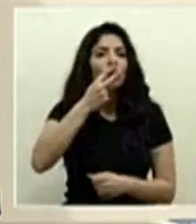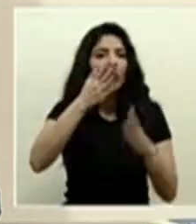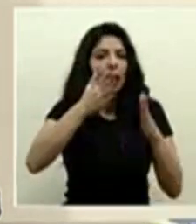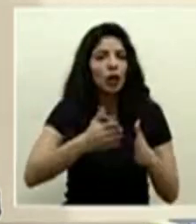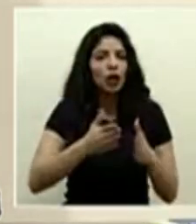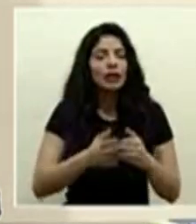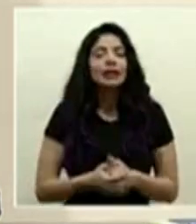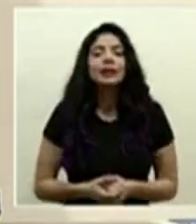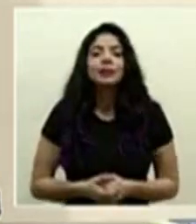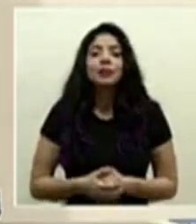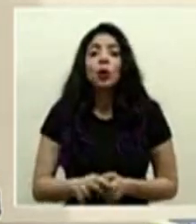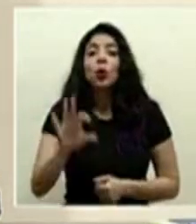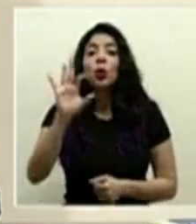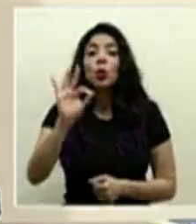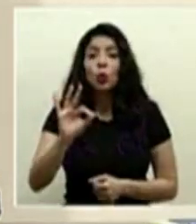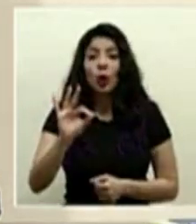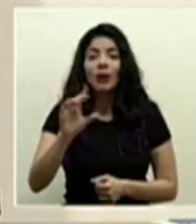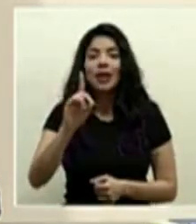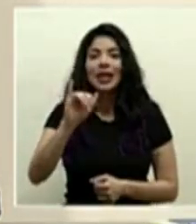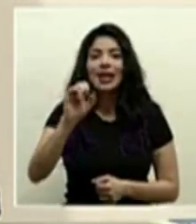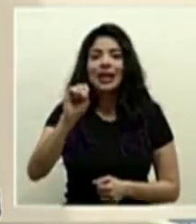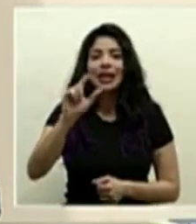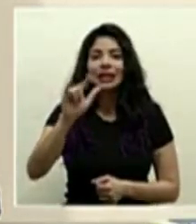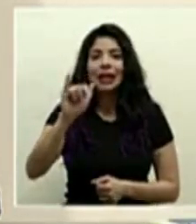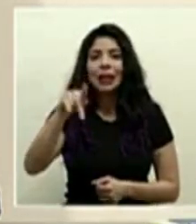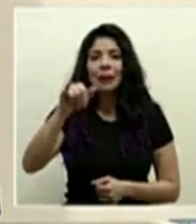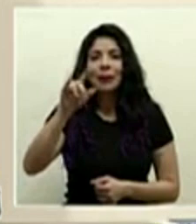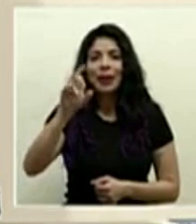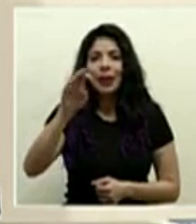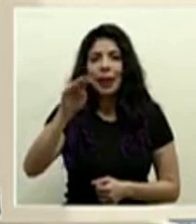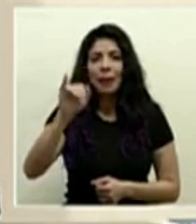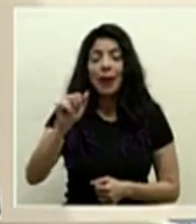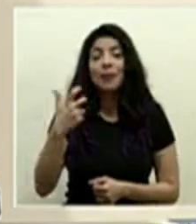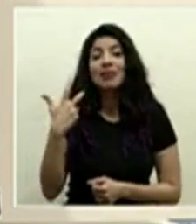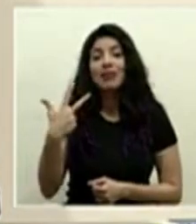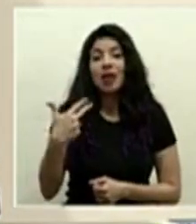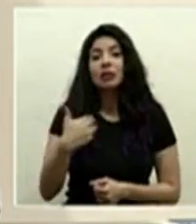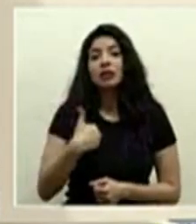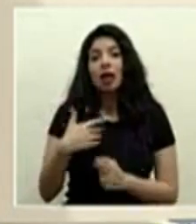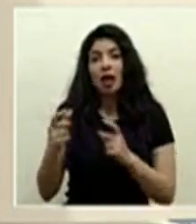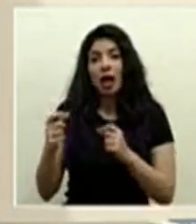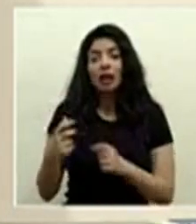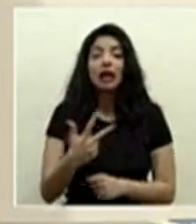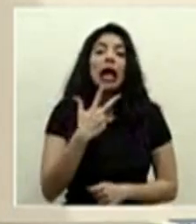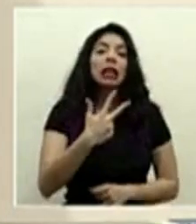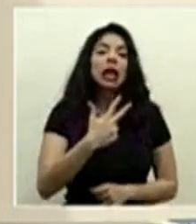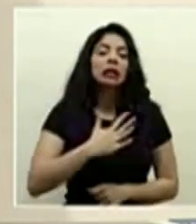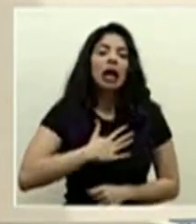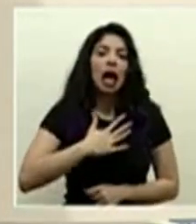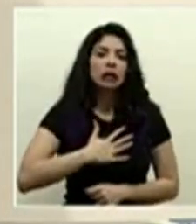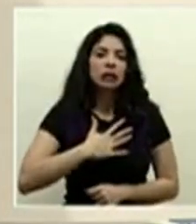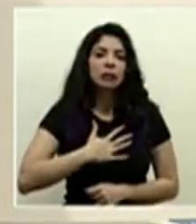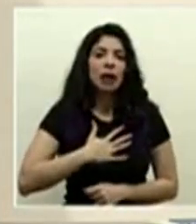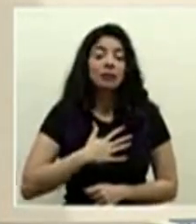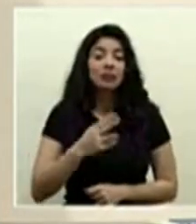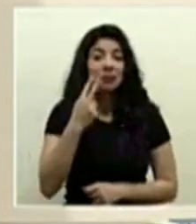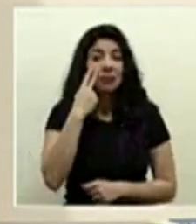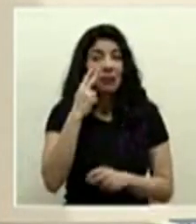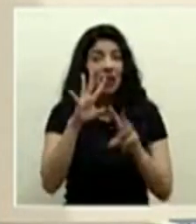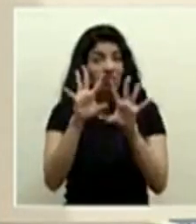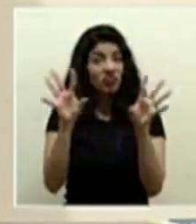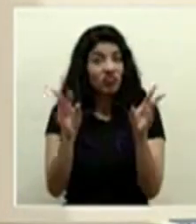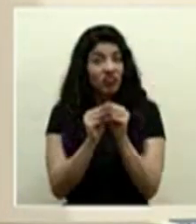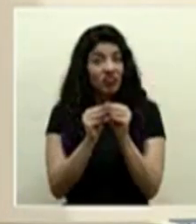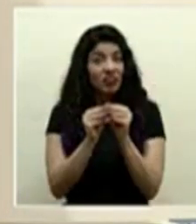9 dislipidemia 3 con cáncer y 3 asmáticos como podemos ver ese